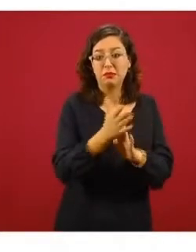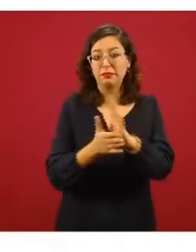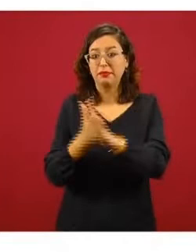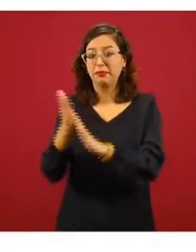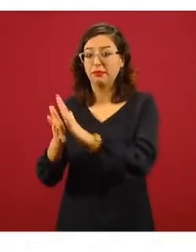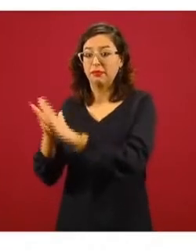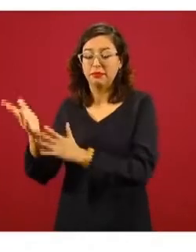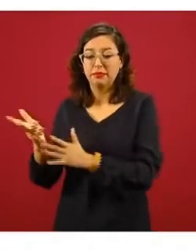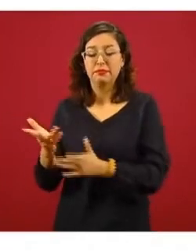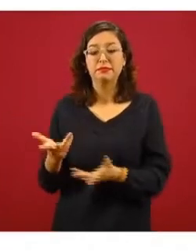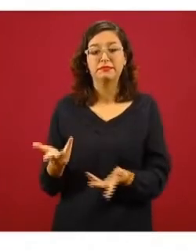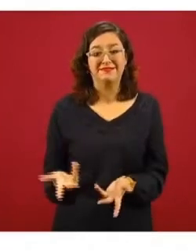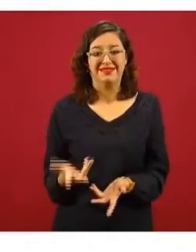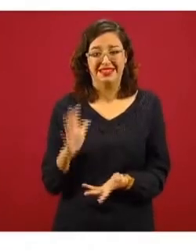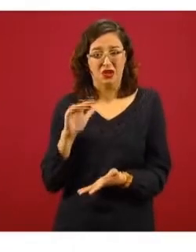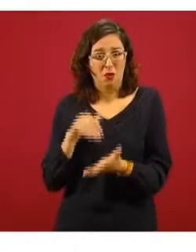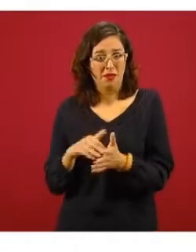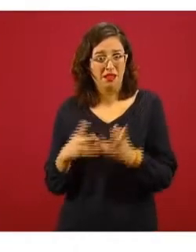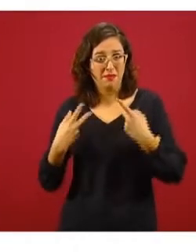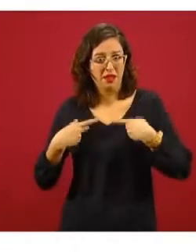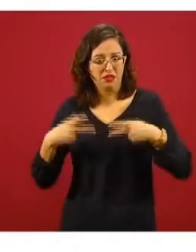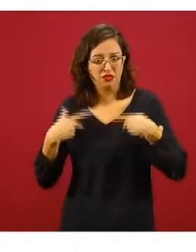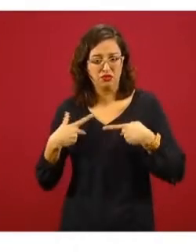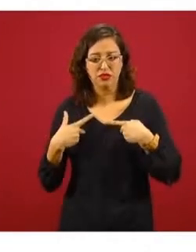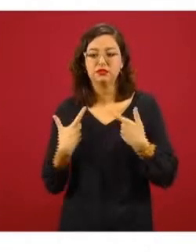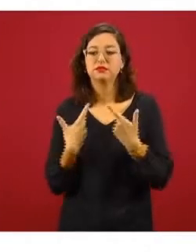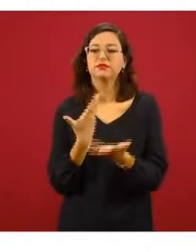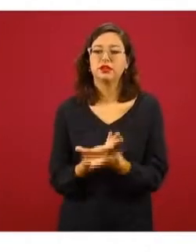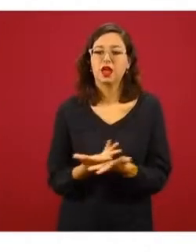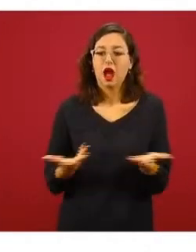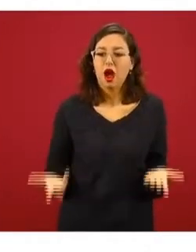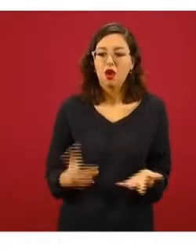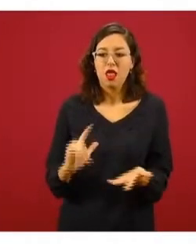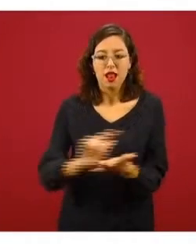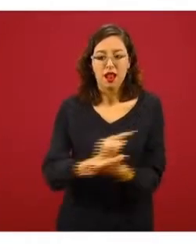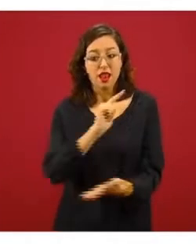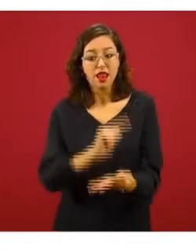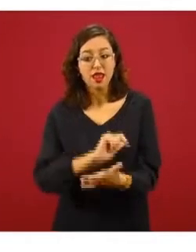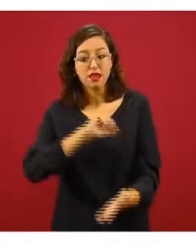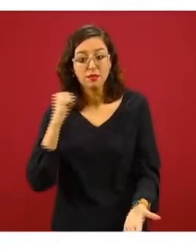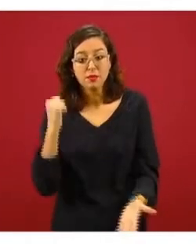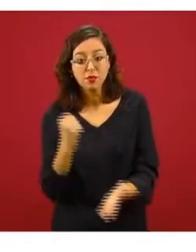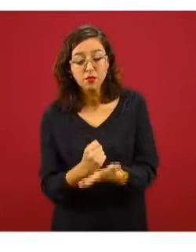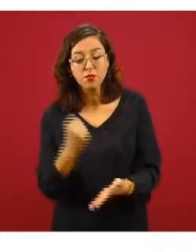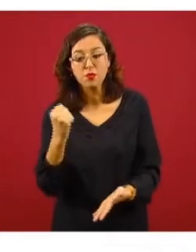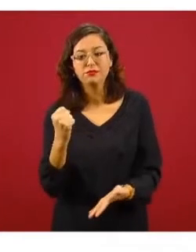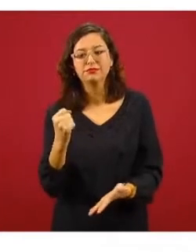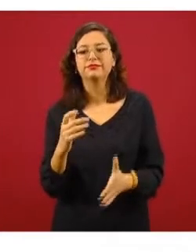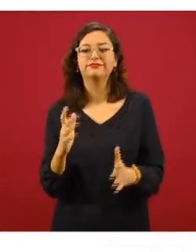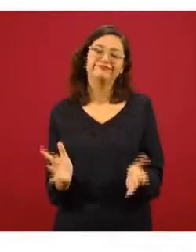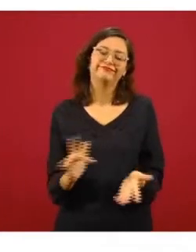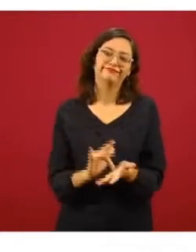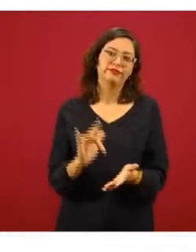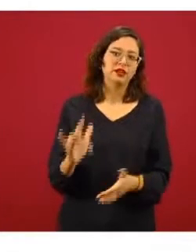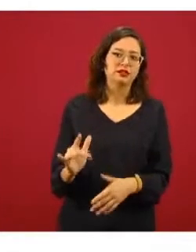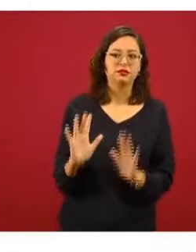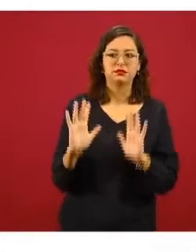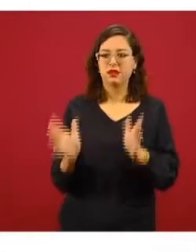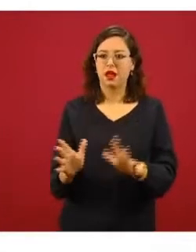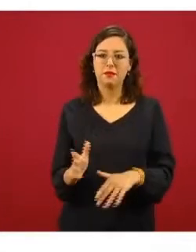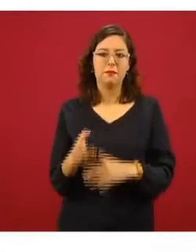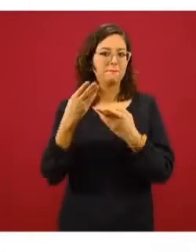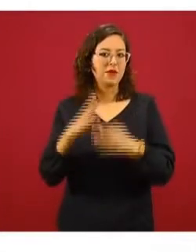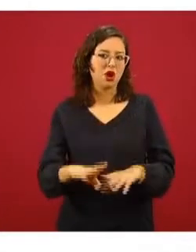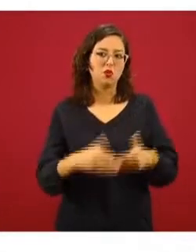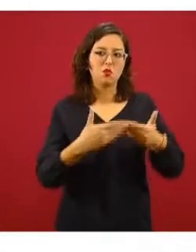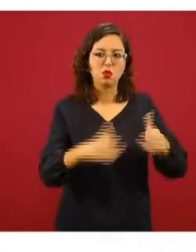avisos de cobro. Y bueno, ahora, gracias a la aprobación de la ley, pues se permitirá la apertura de las